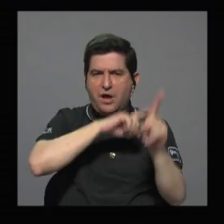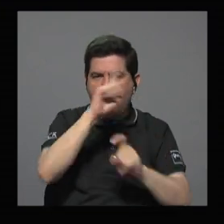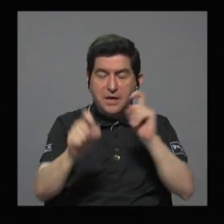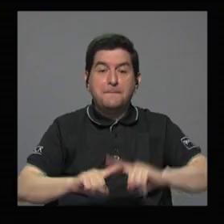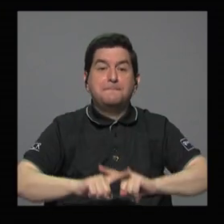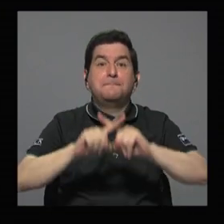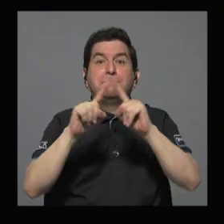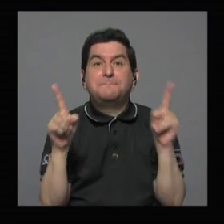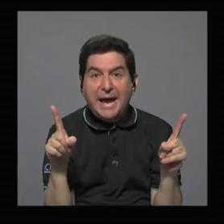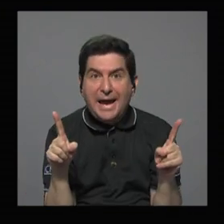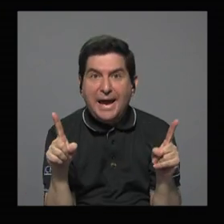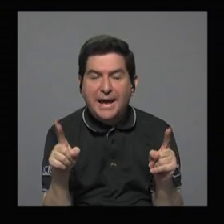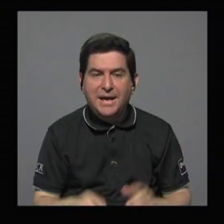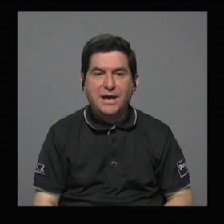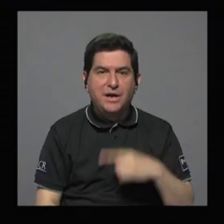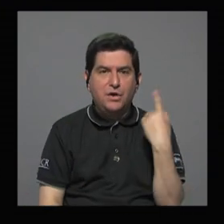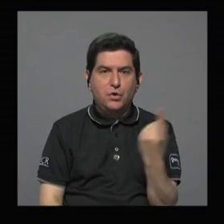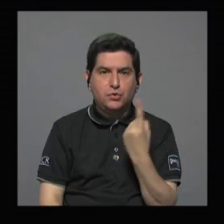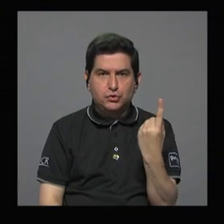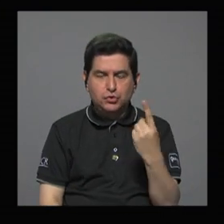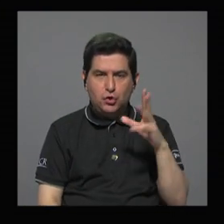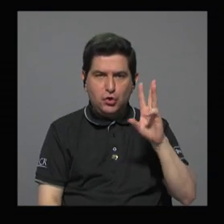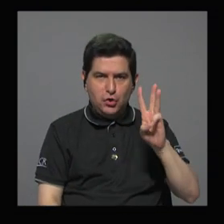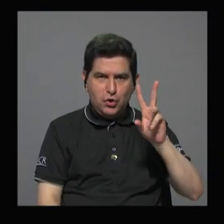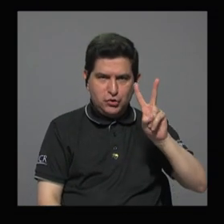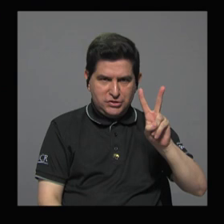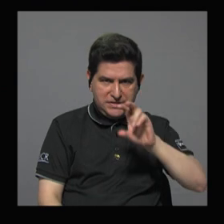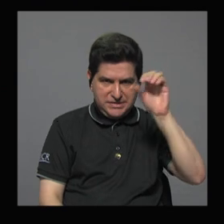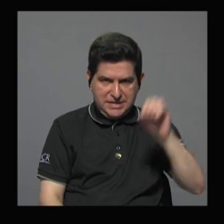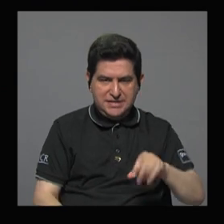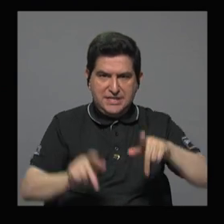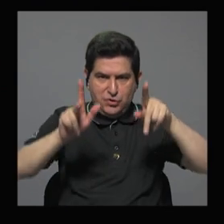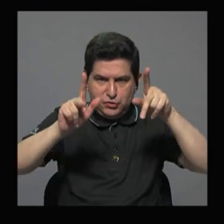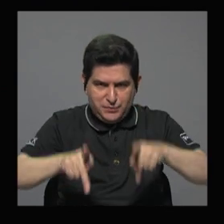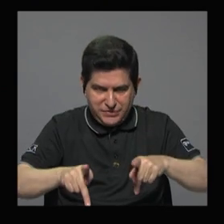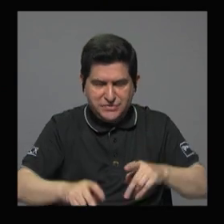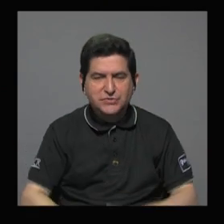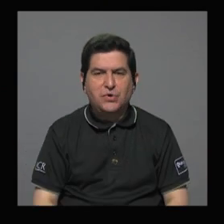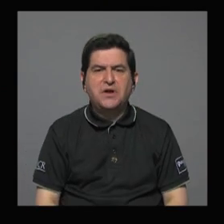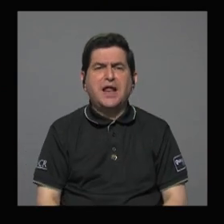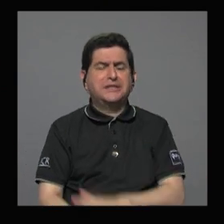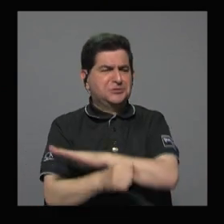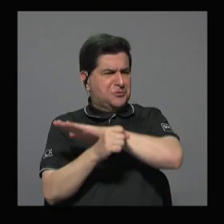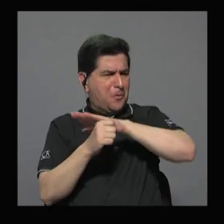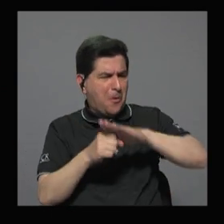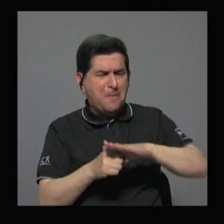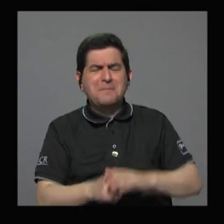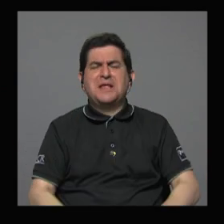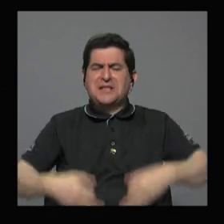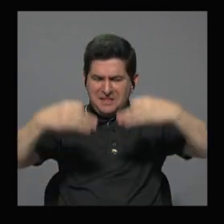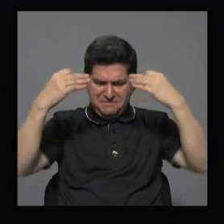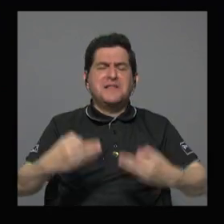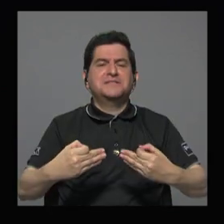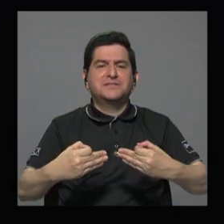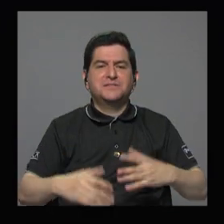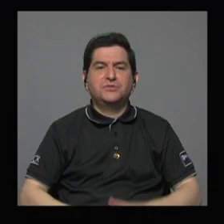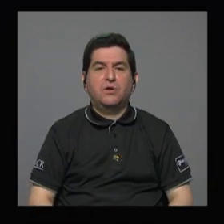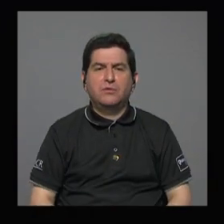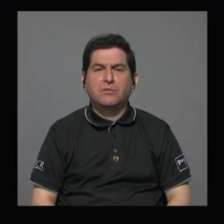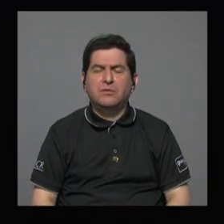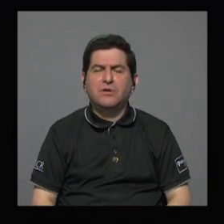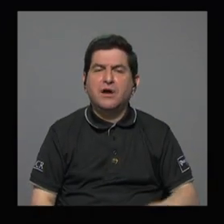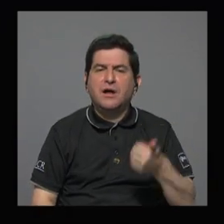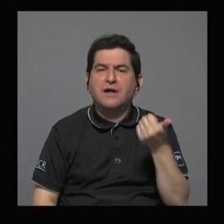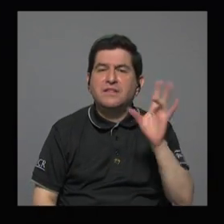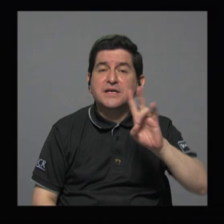sin embargo solo el 62% de las personas dicen estar totalmente decididas a hacerlo esto porque el